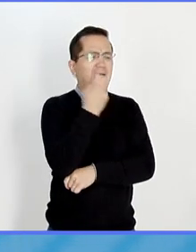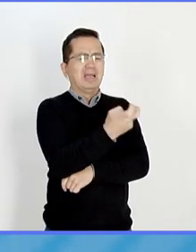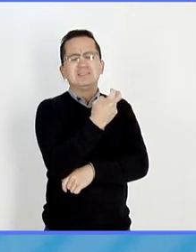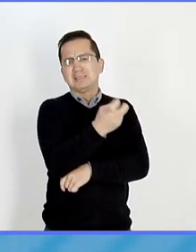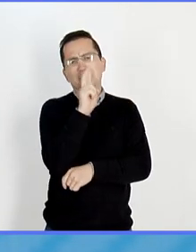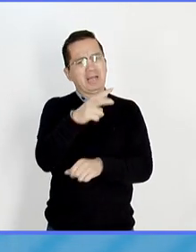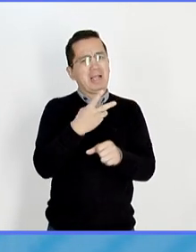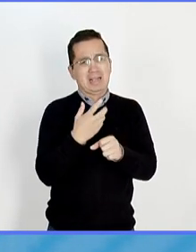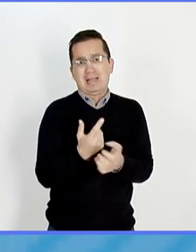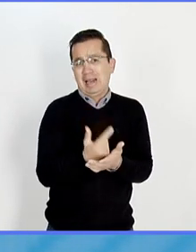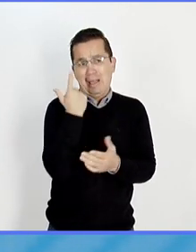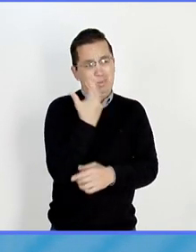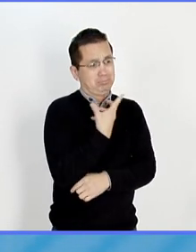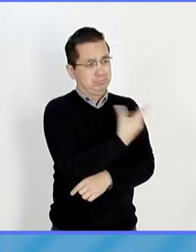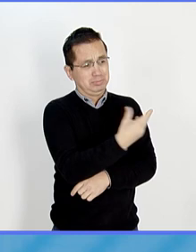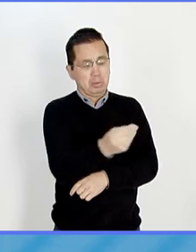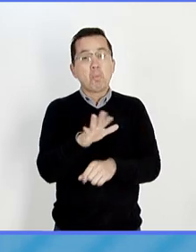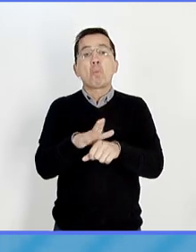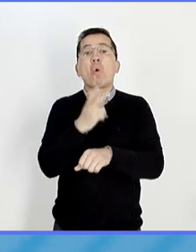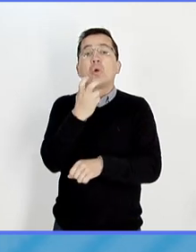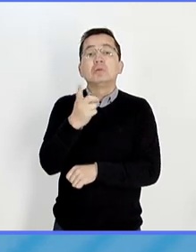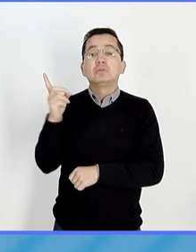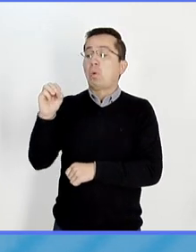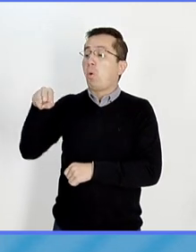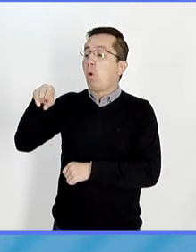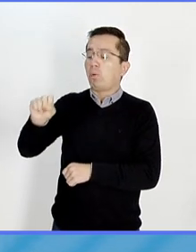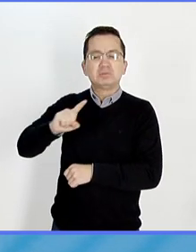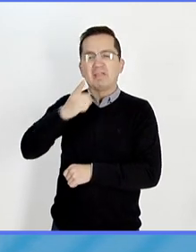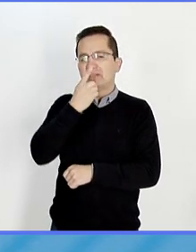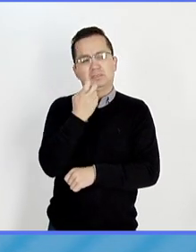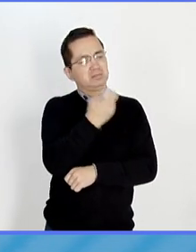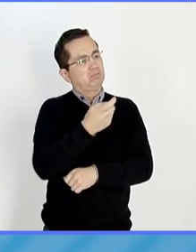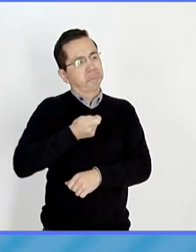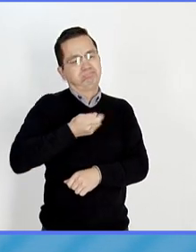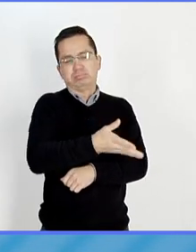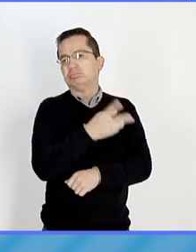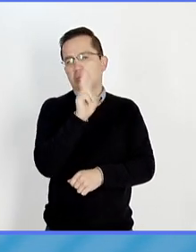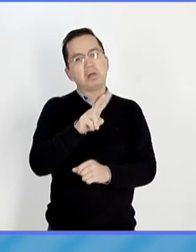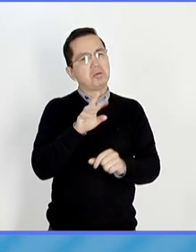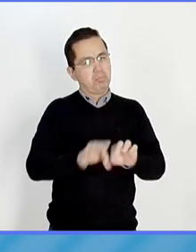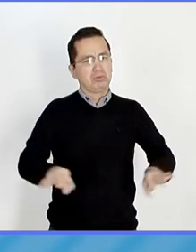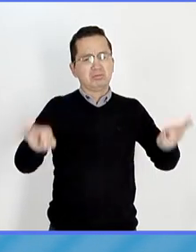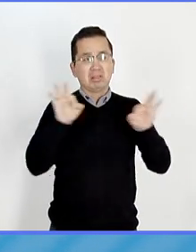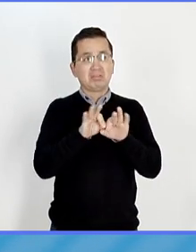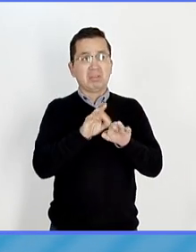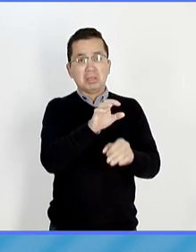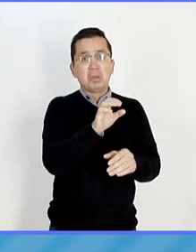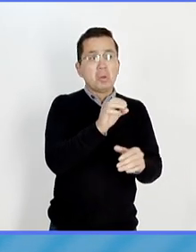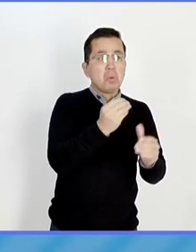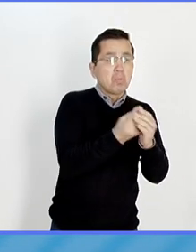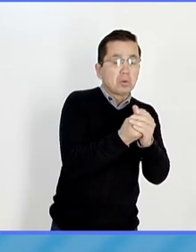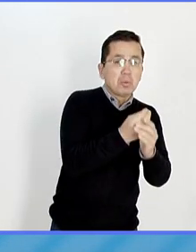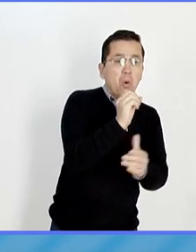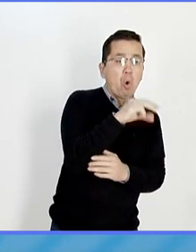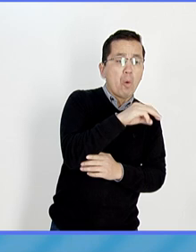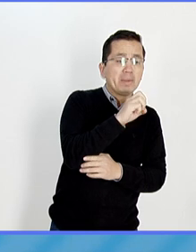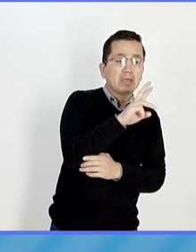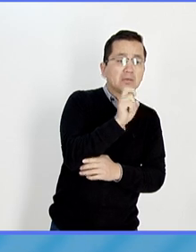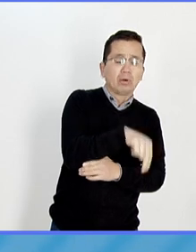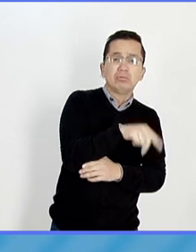La Organización Mundial de la Salud es la única que puede bautizar estas variantes y desde Omicron no ha habido cambios. Todos estos,